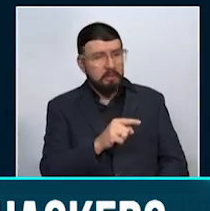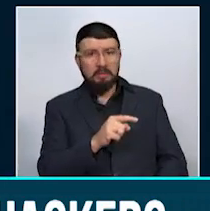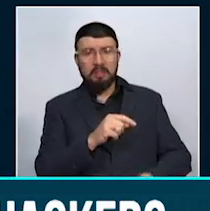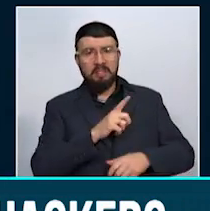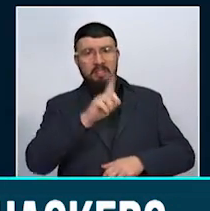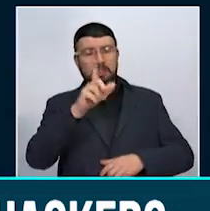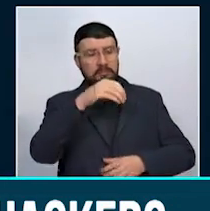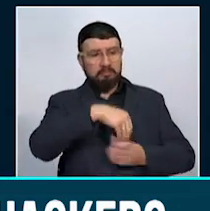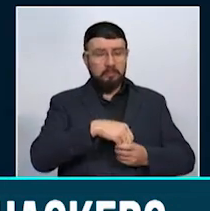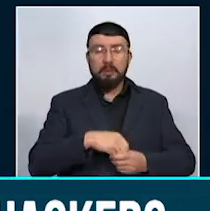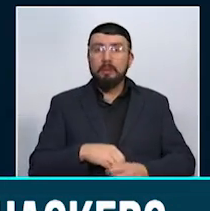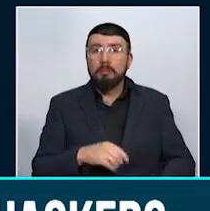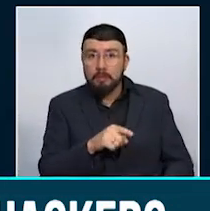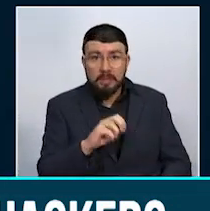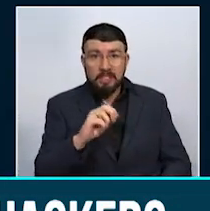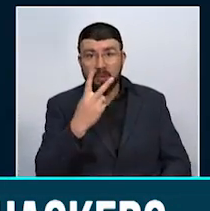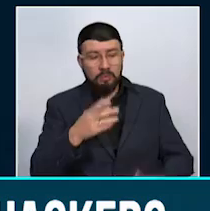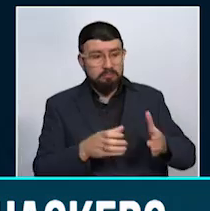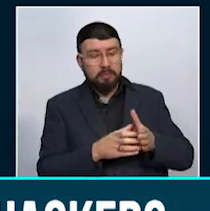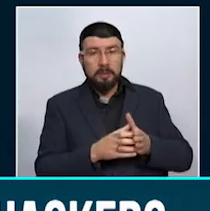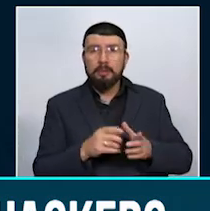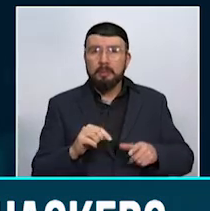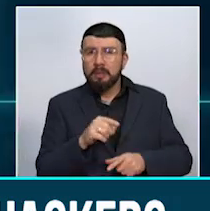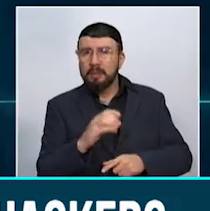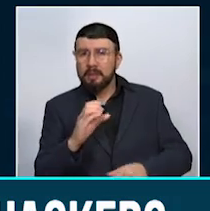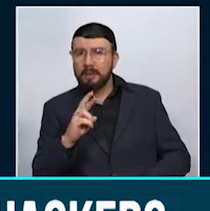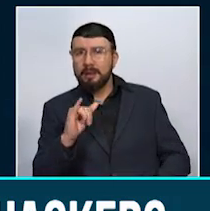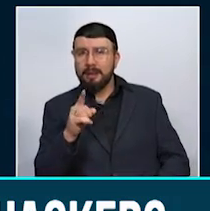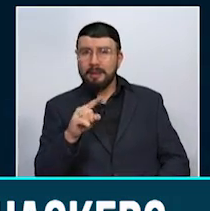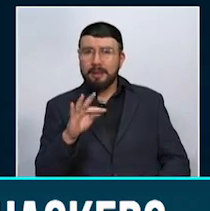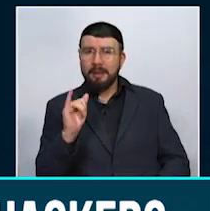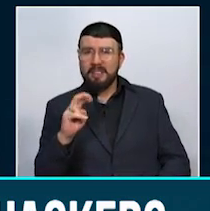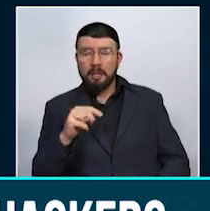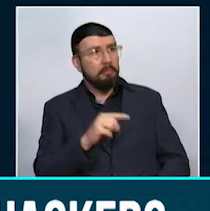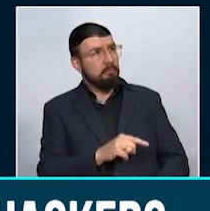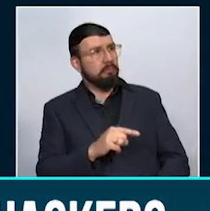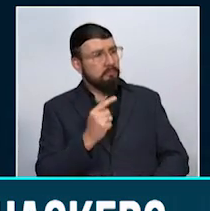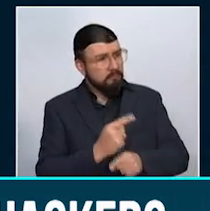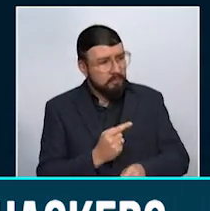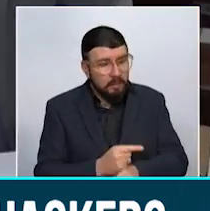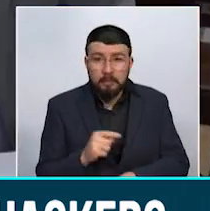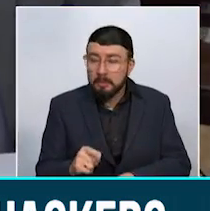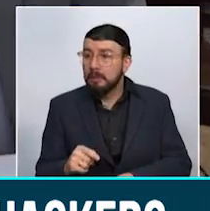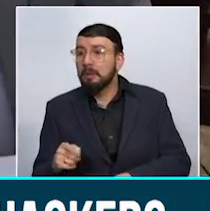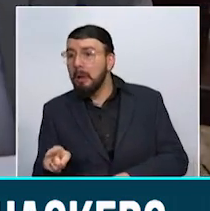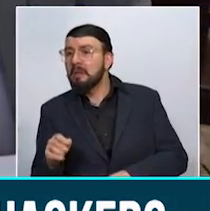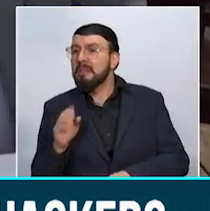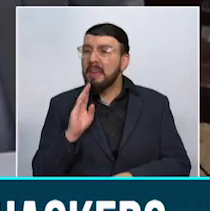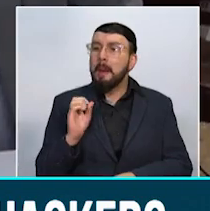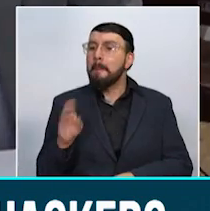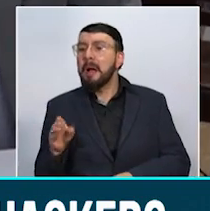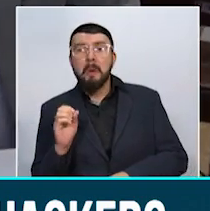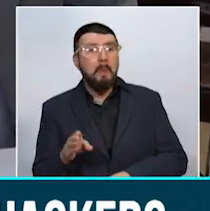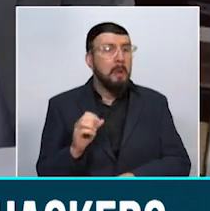Sorangi Morales Mesa, segunda al mando, y Cristian David Arroyave Marín, quien presuntamente actuaba como reclutador de cuentas. Según la